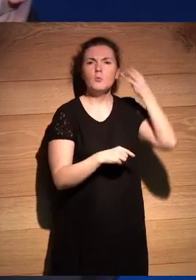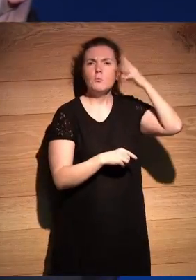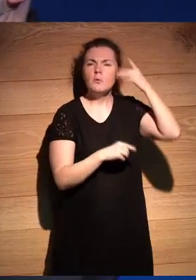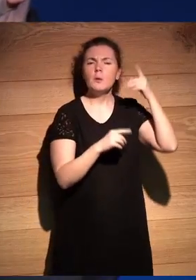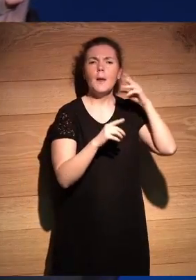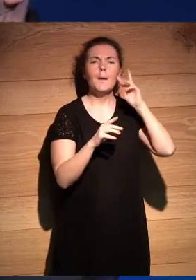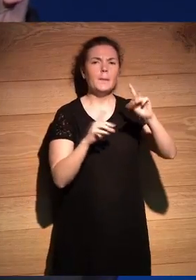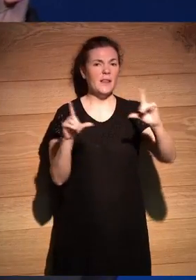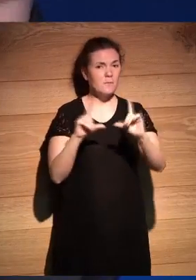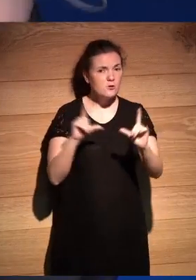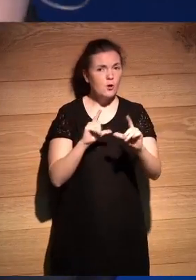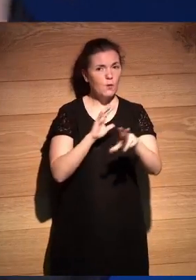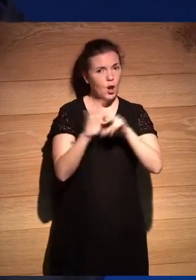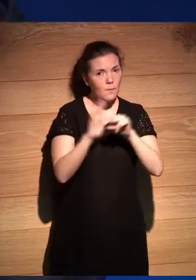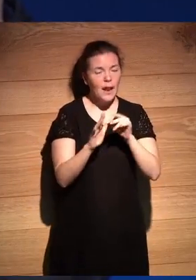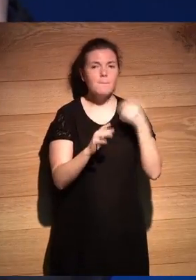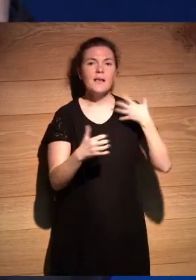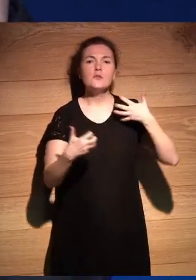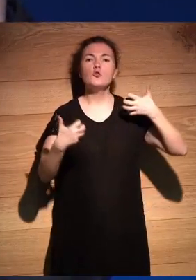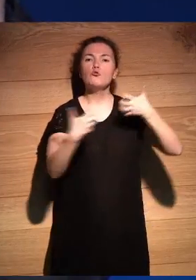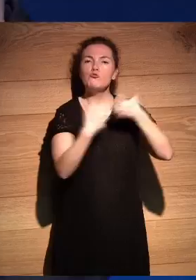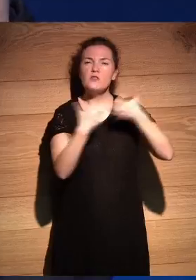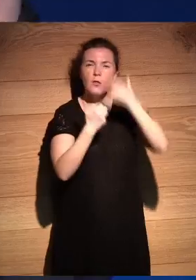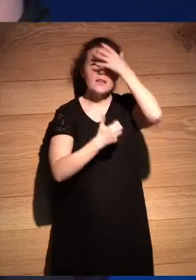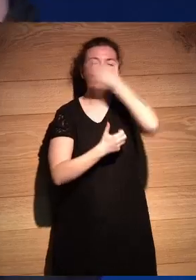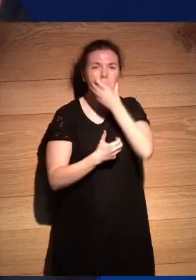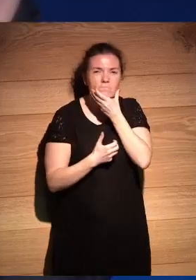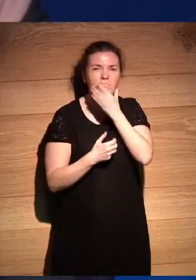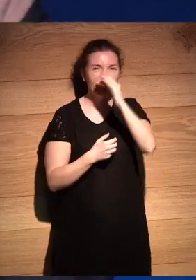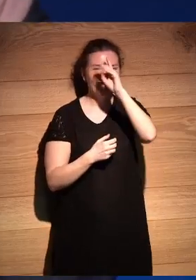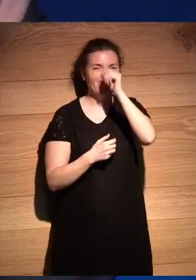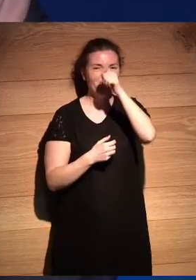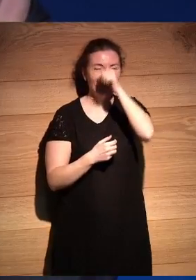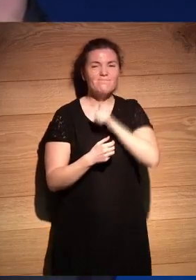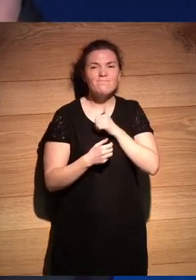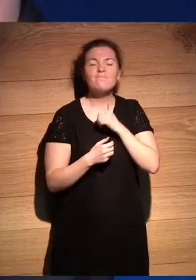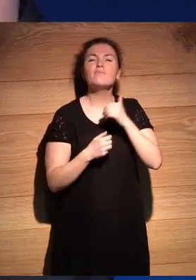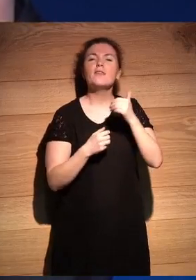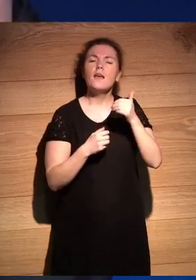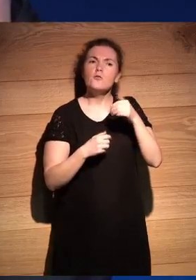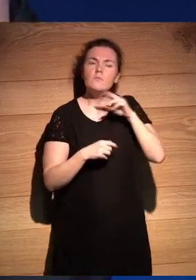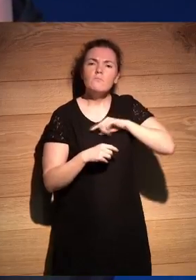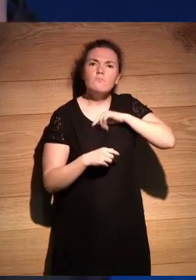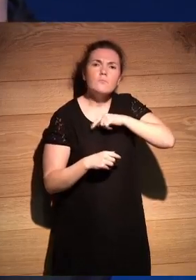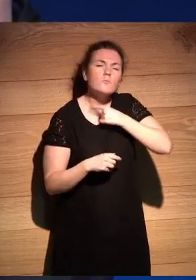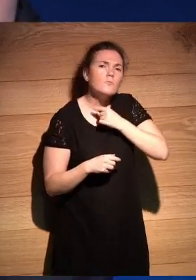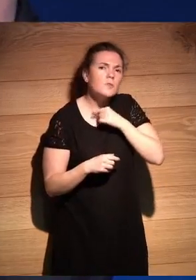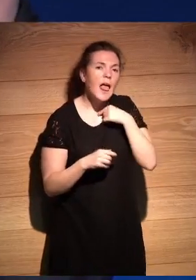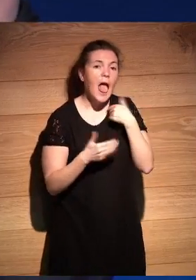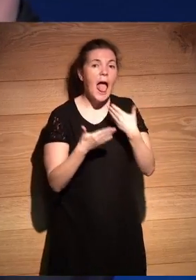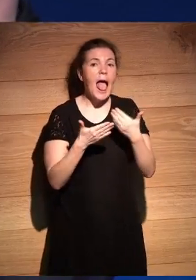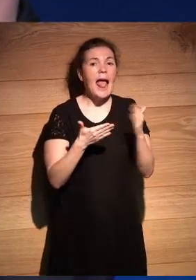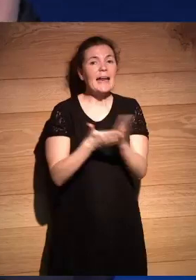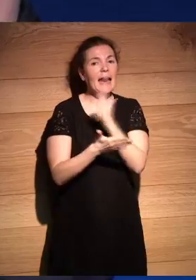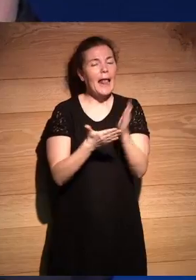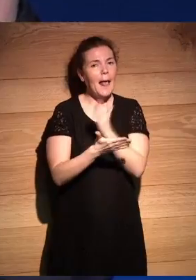estaban los luchadores enmascarados estaba una cosa que a me intrigaba particularmente que era en las revistas estas